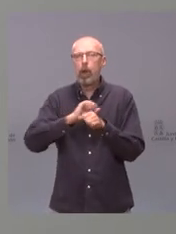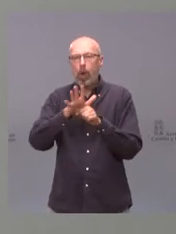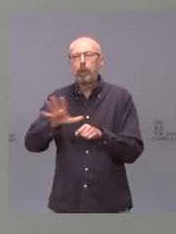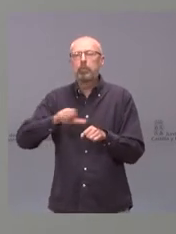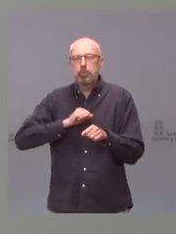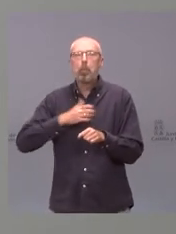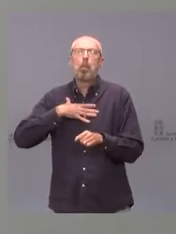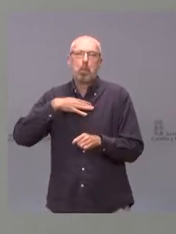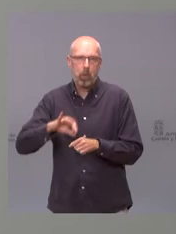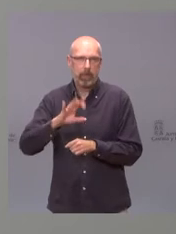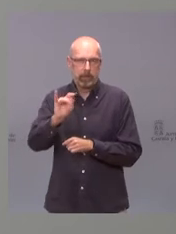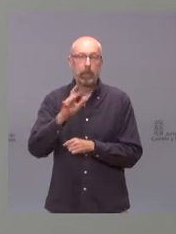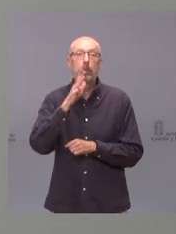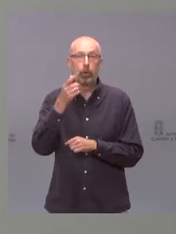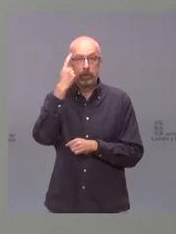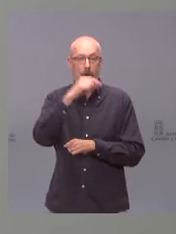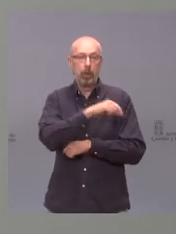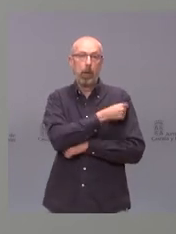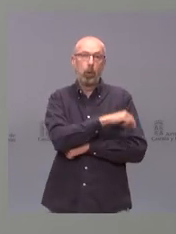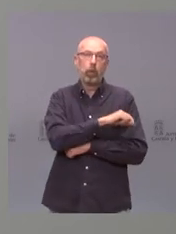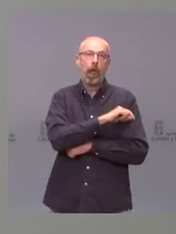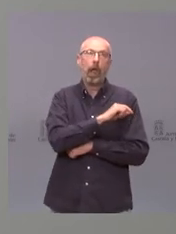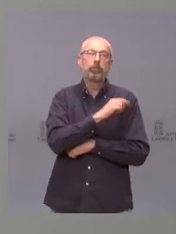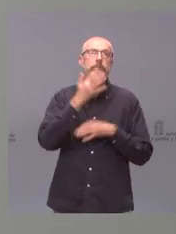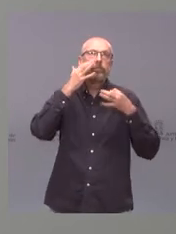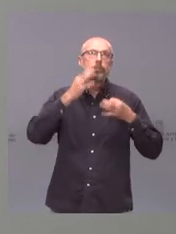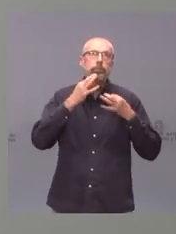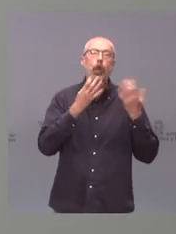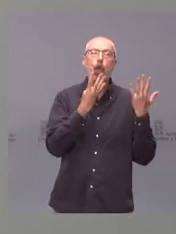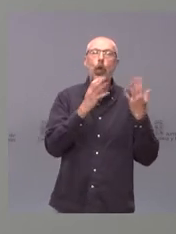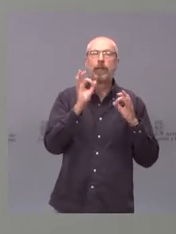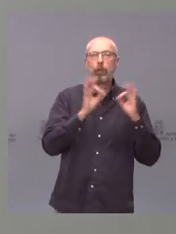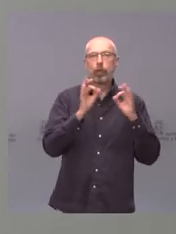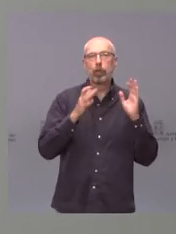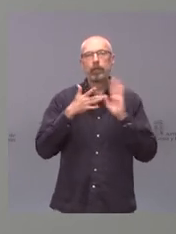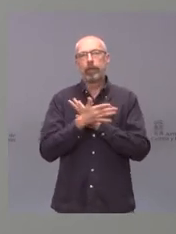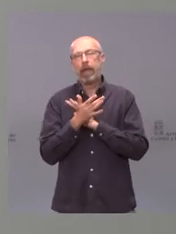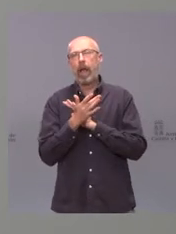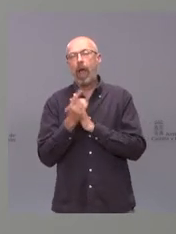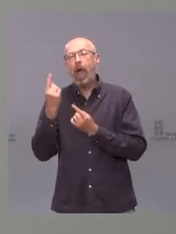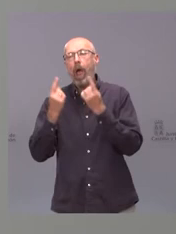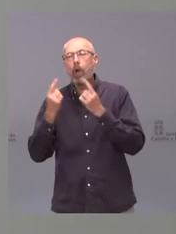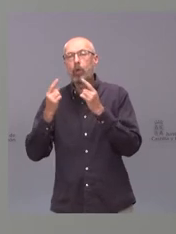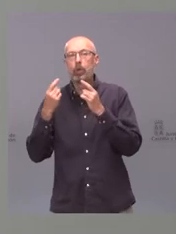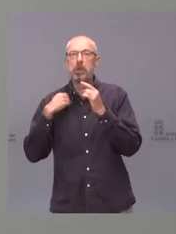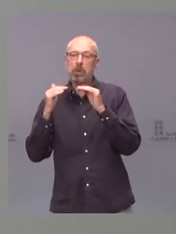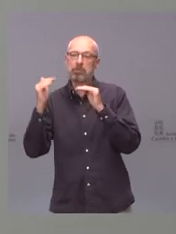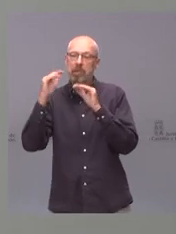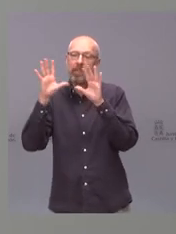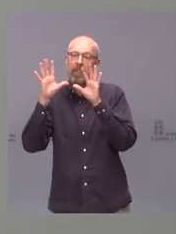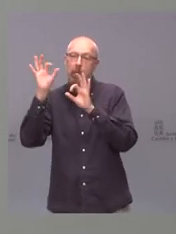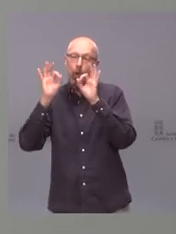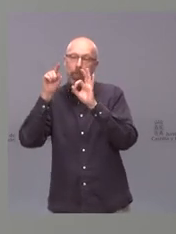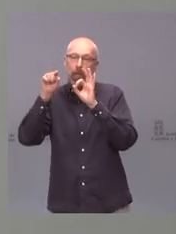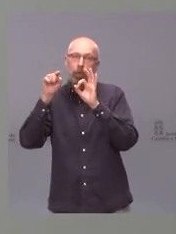que la efectividad de la vacuna es del 90% por lo tanto hay un 10 un poquito más a lo mejor en torno a ese 10%